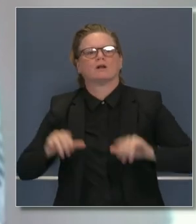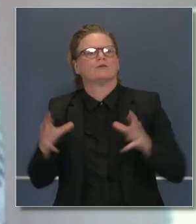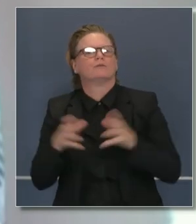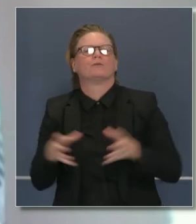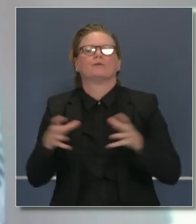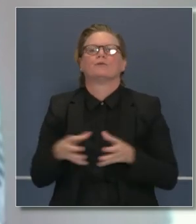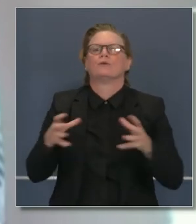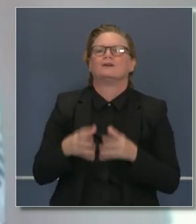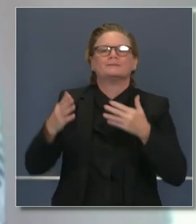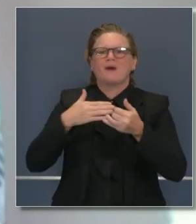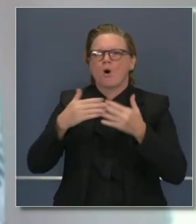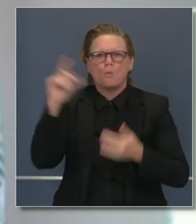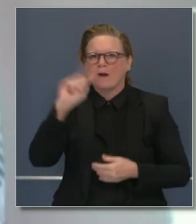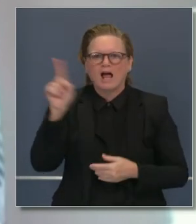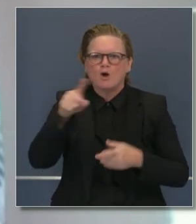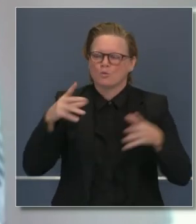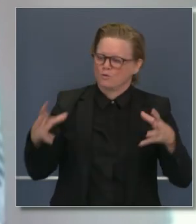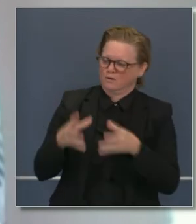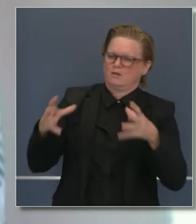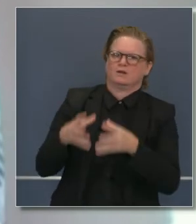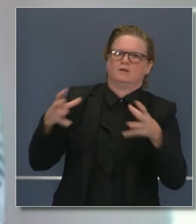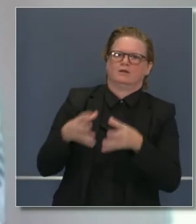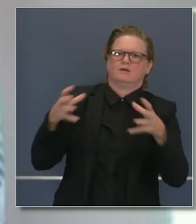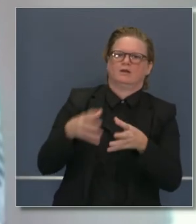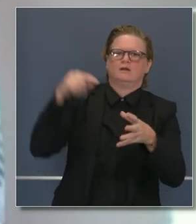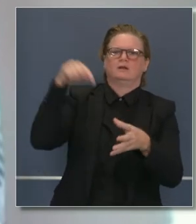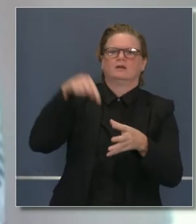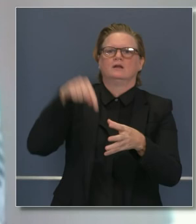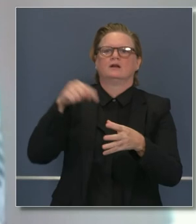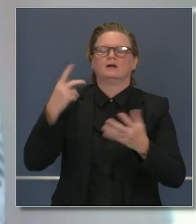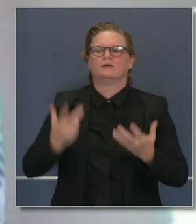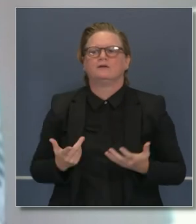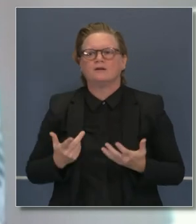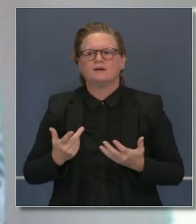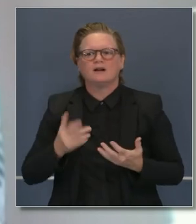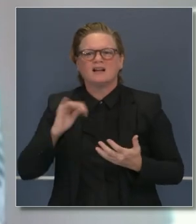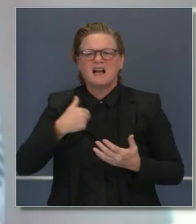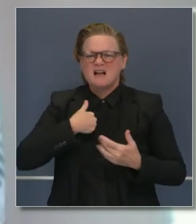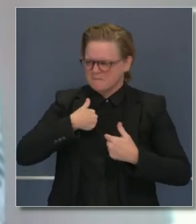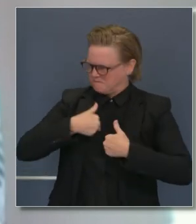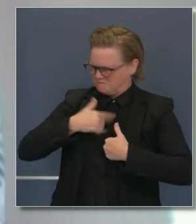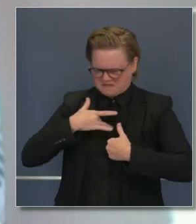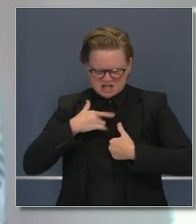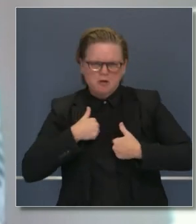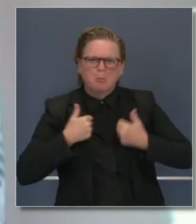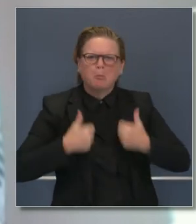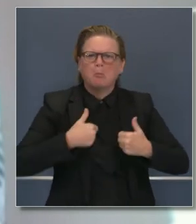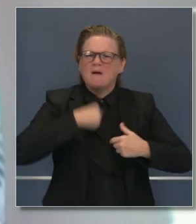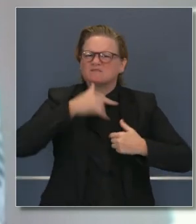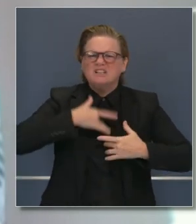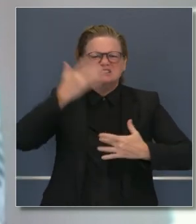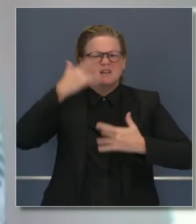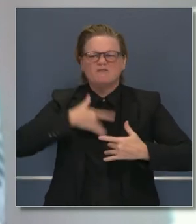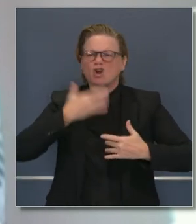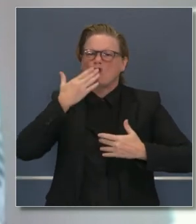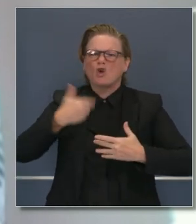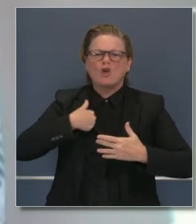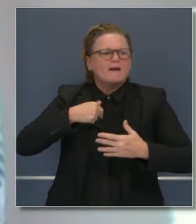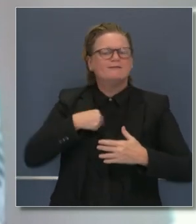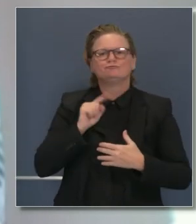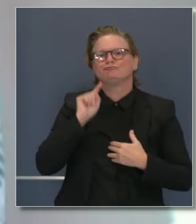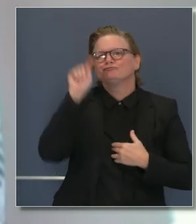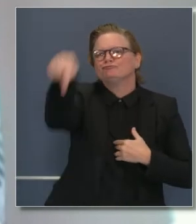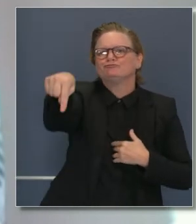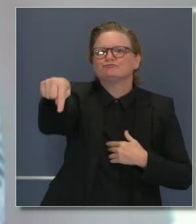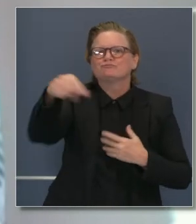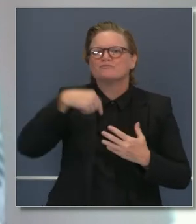contraerla por cualquiera que esté infectado, o cualquiera que esté sin síntomas o presintomático